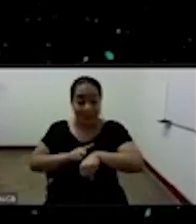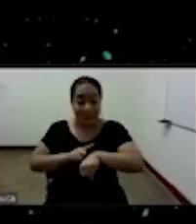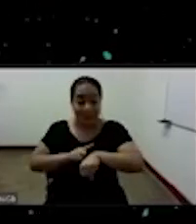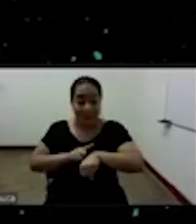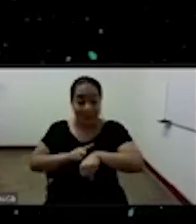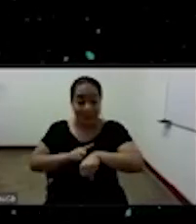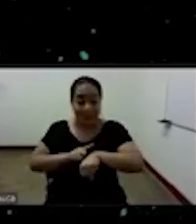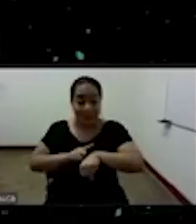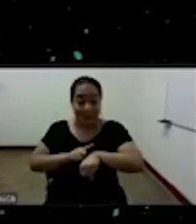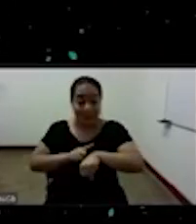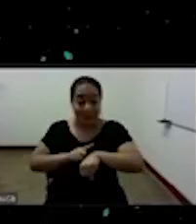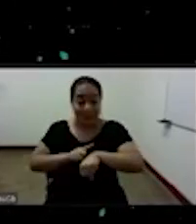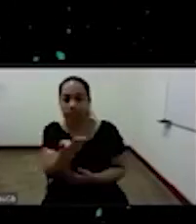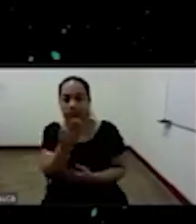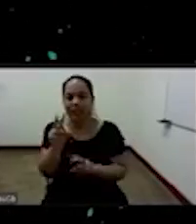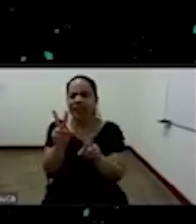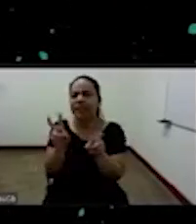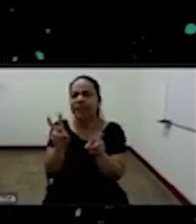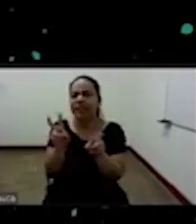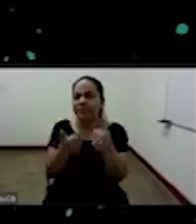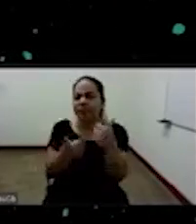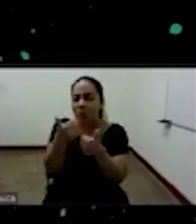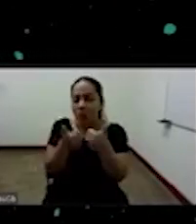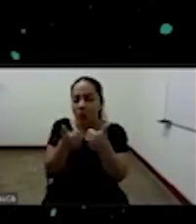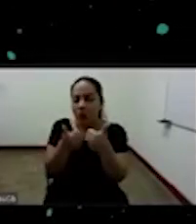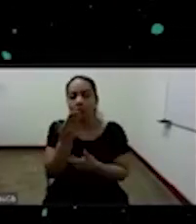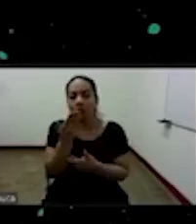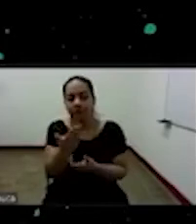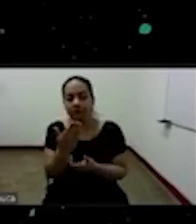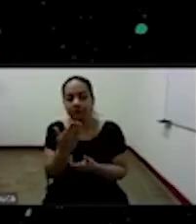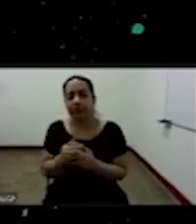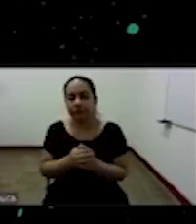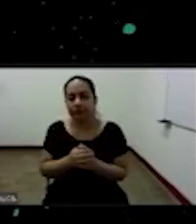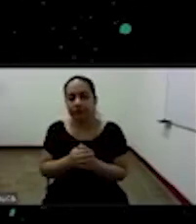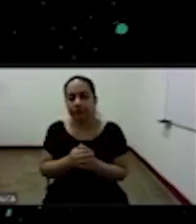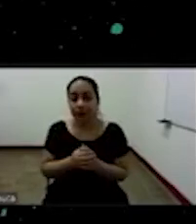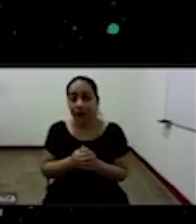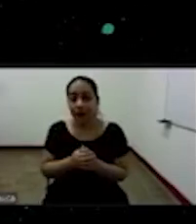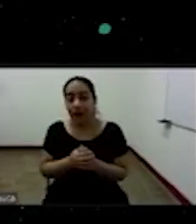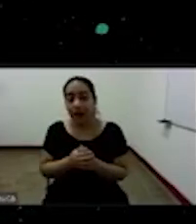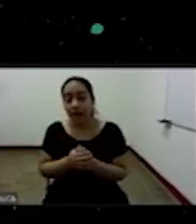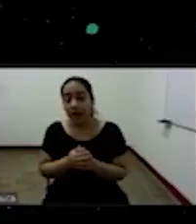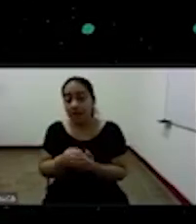ejemplo acá tenemos el tema de se puede mirar una resistencia musical